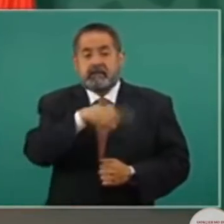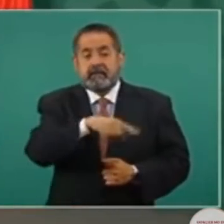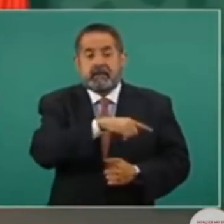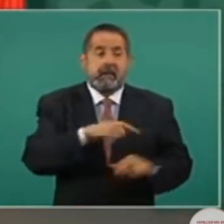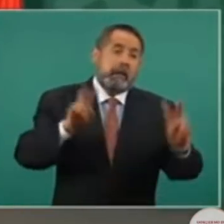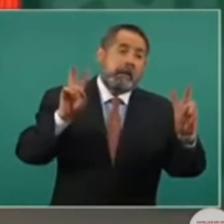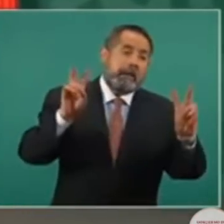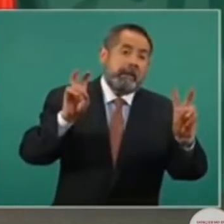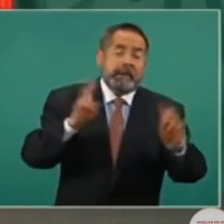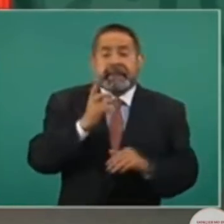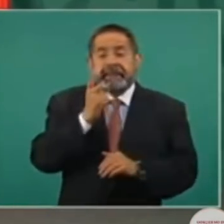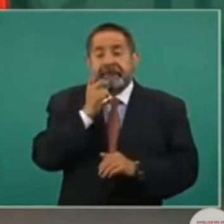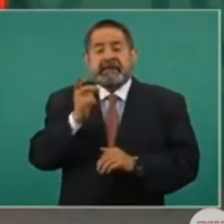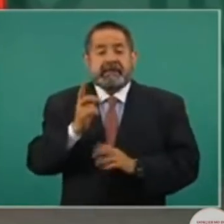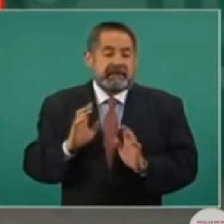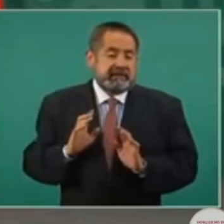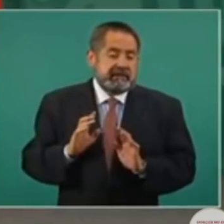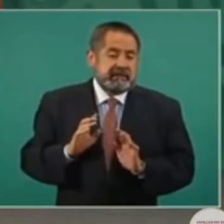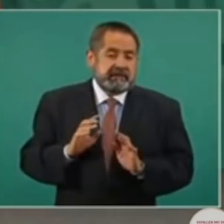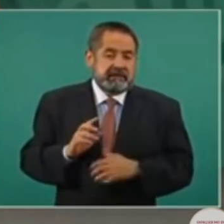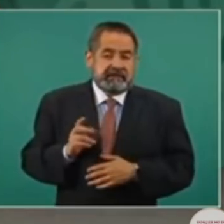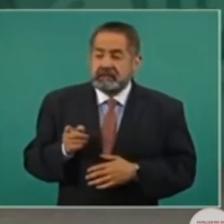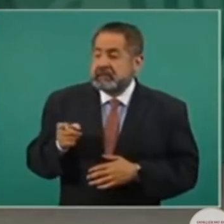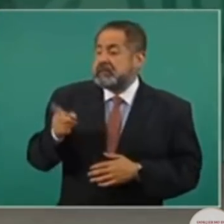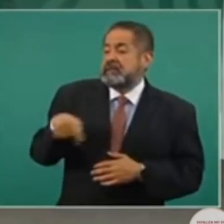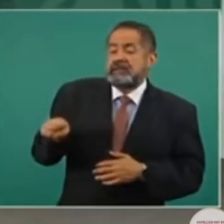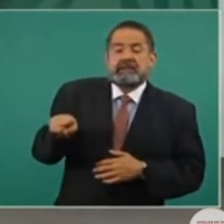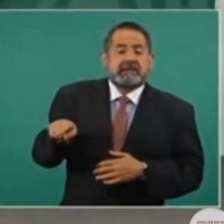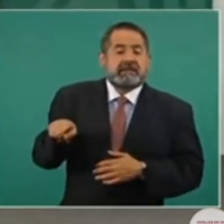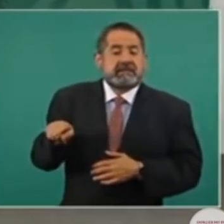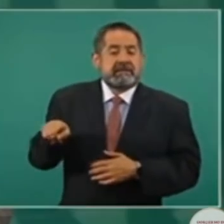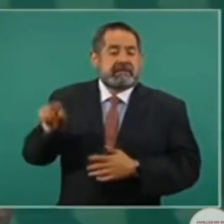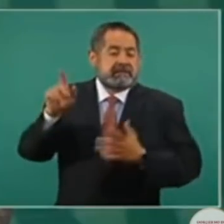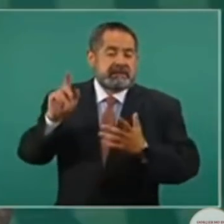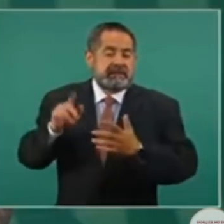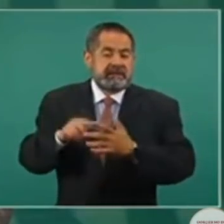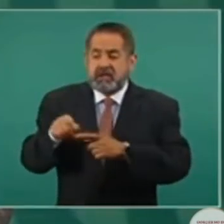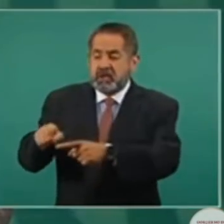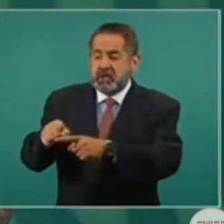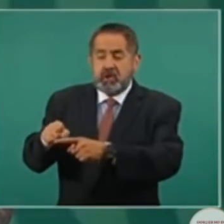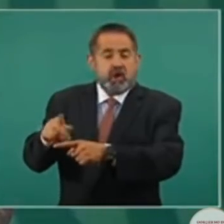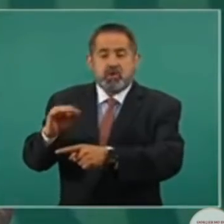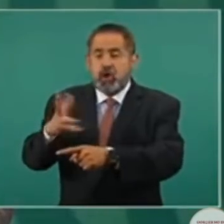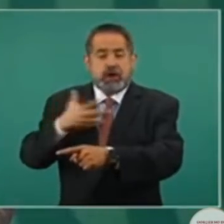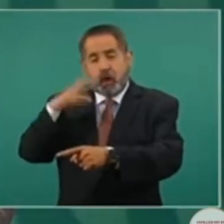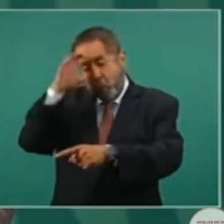de que eran incultos,